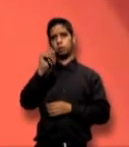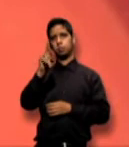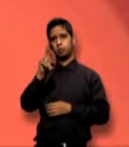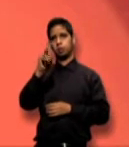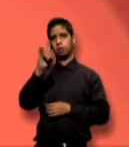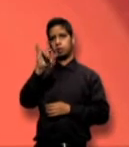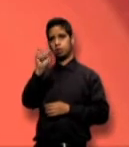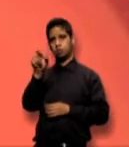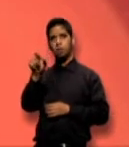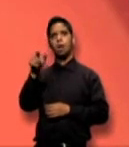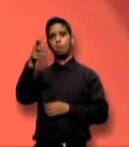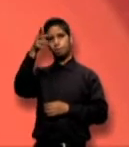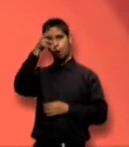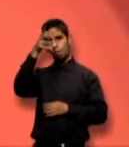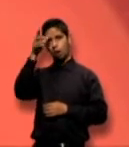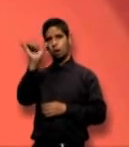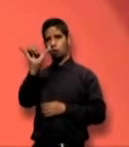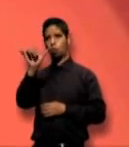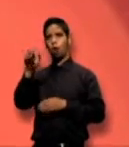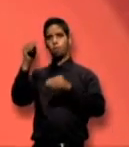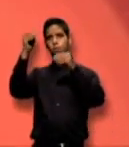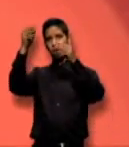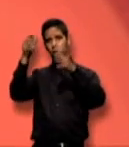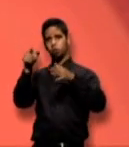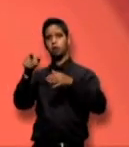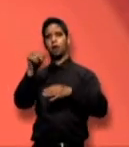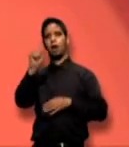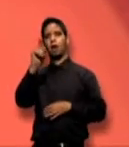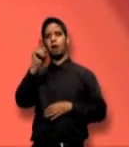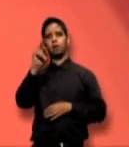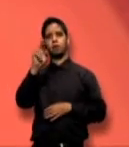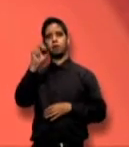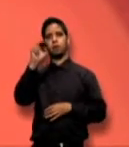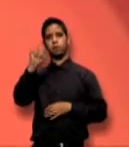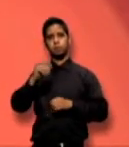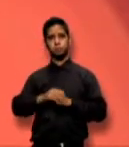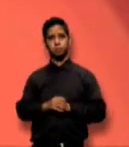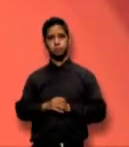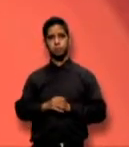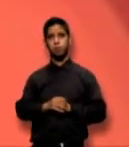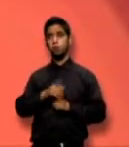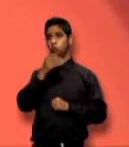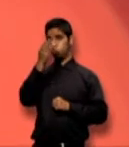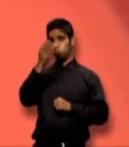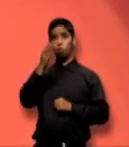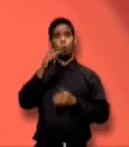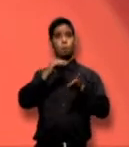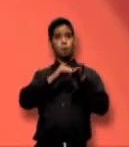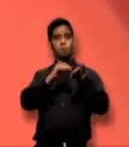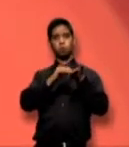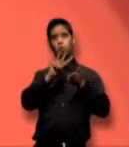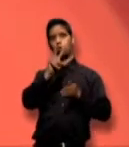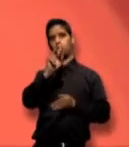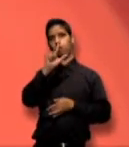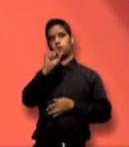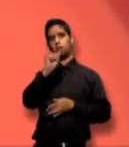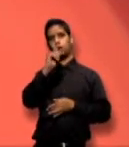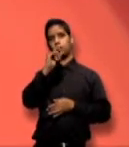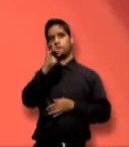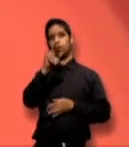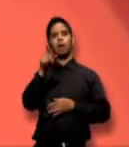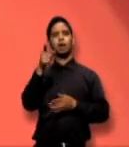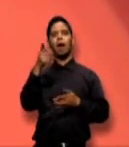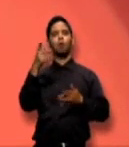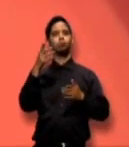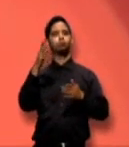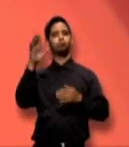de la jugadora de tenis de mesa Adriana Díaz. Este aseguró que el permiso que tenía Vladimir Díaz era uno verbal de pasados secretarios